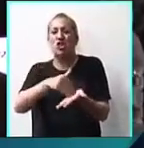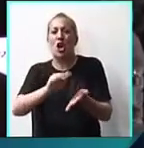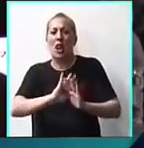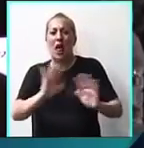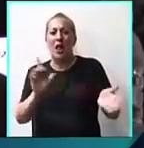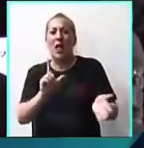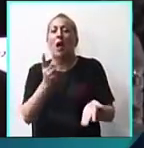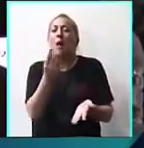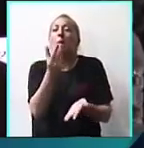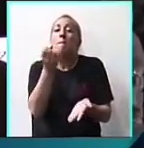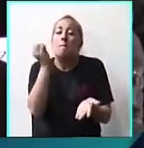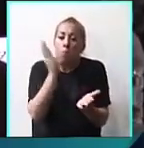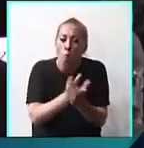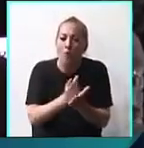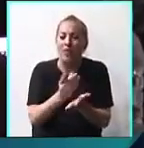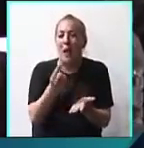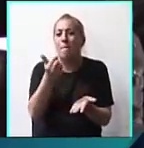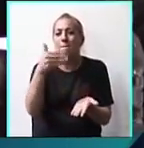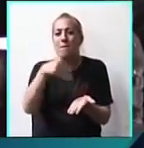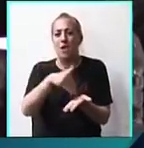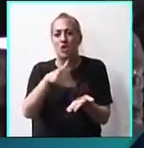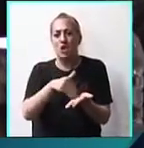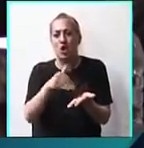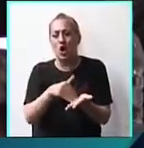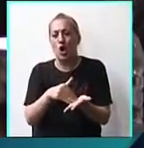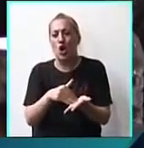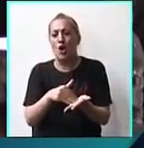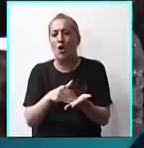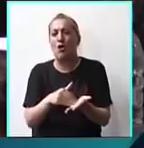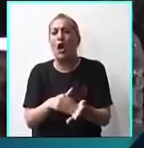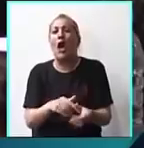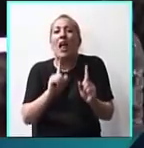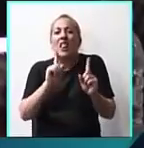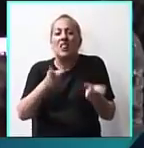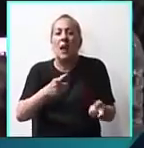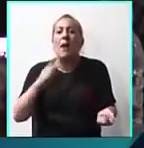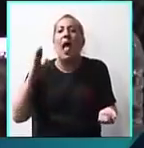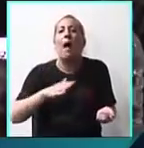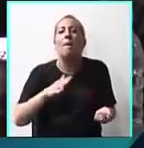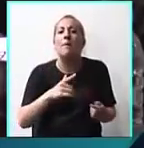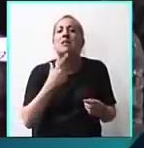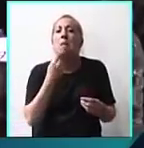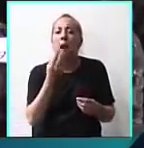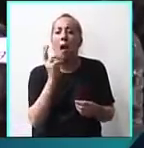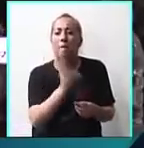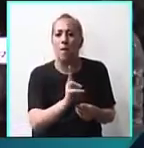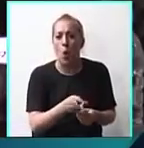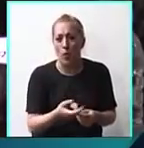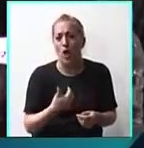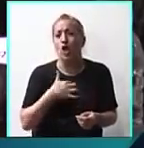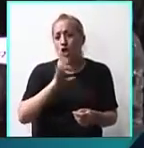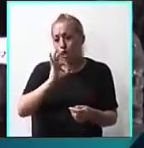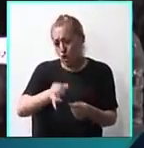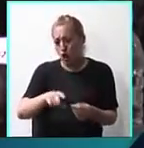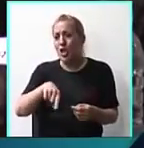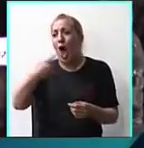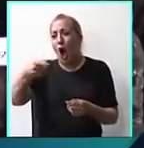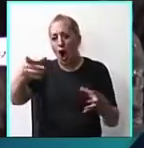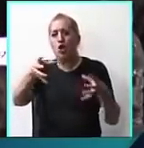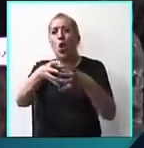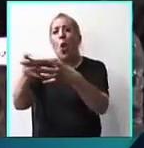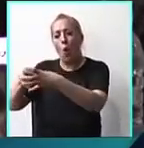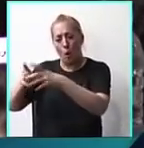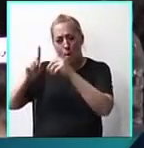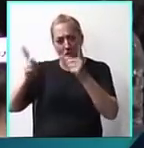que llegan hasta la amenaza de inhabilitación. Sé también que a otros partidos le ha llegado, le ha